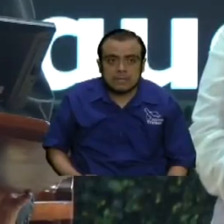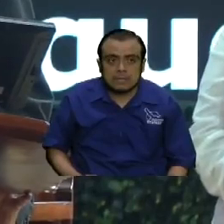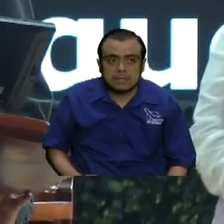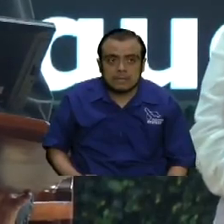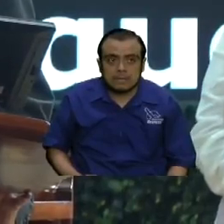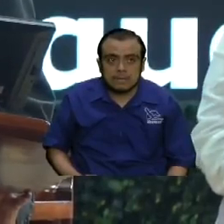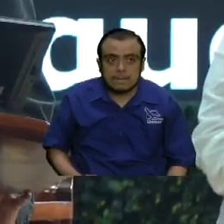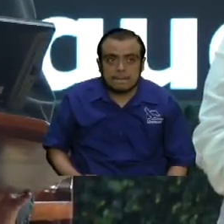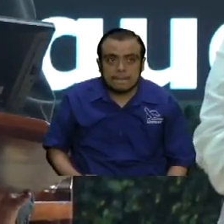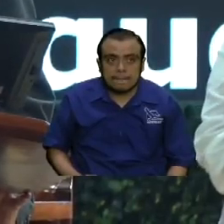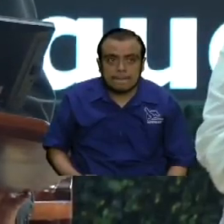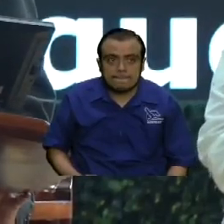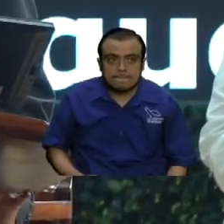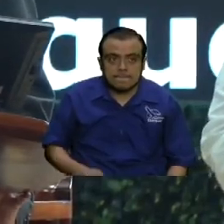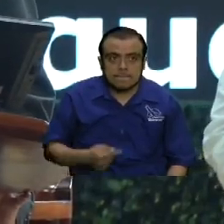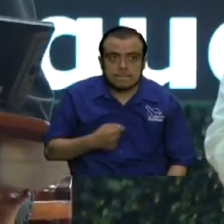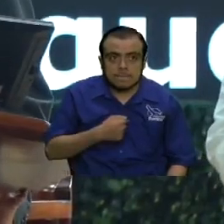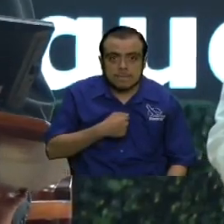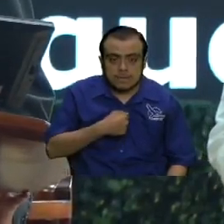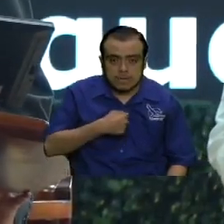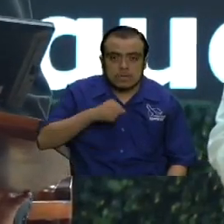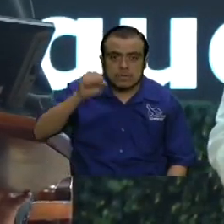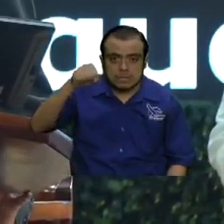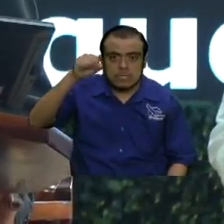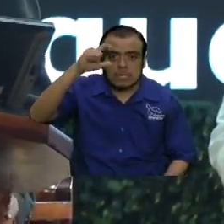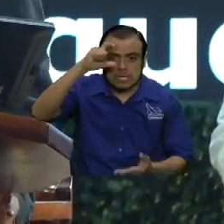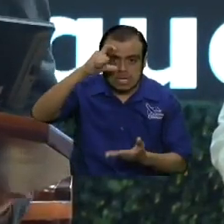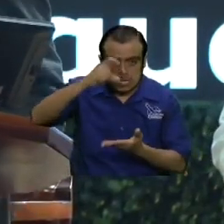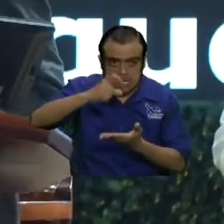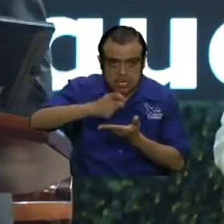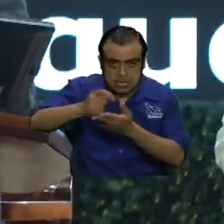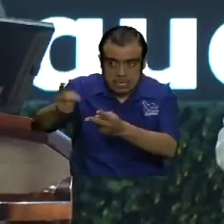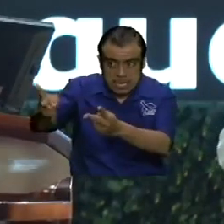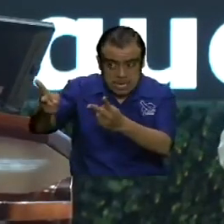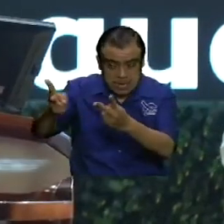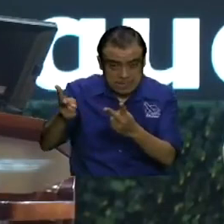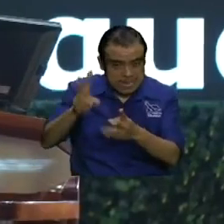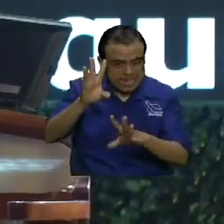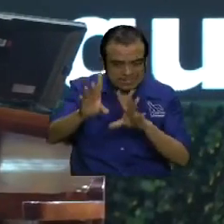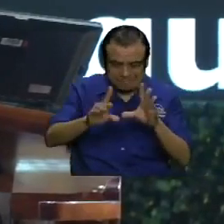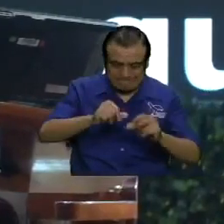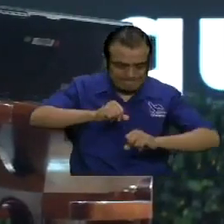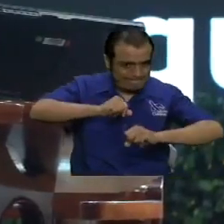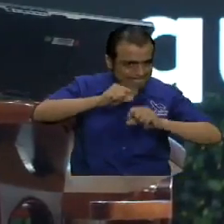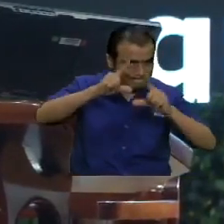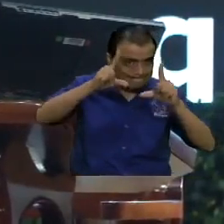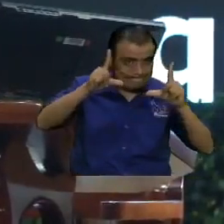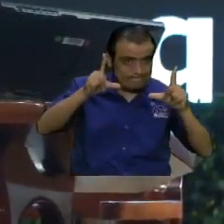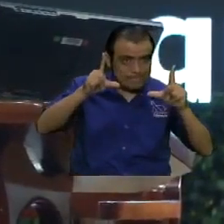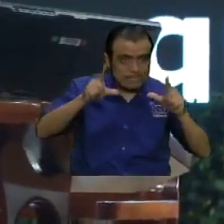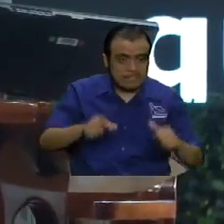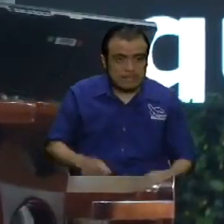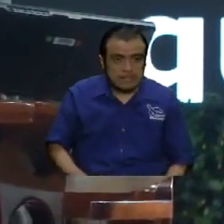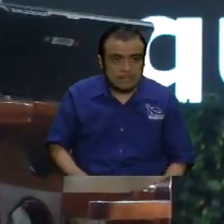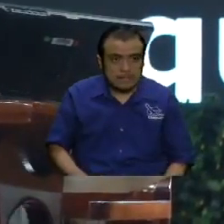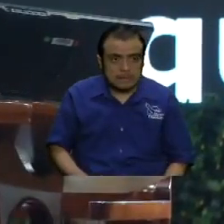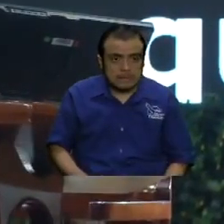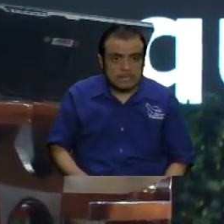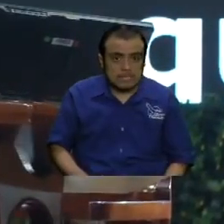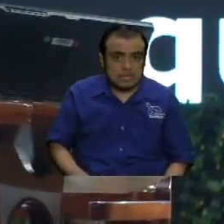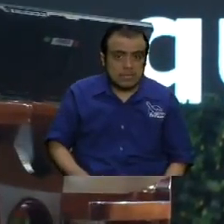yo yo yo yo yo yo yo que viene algo bien tremendo y cuando veo al lado hermano miro